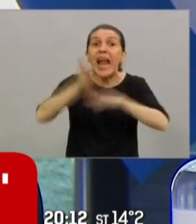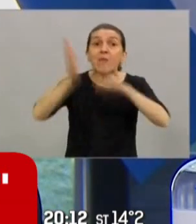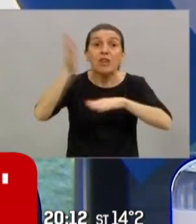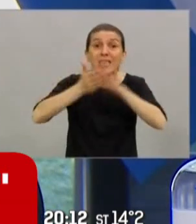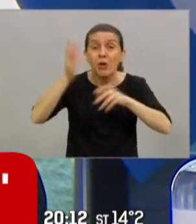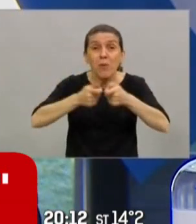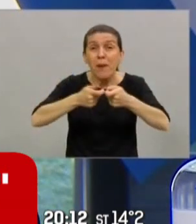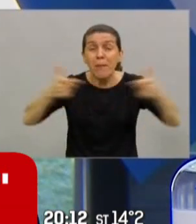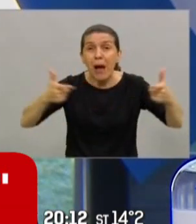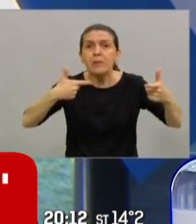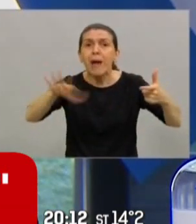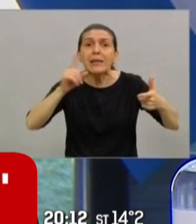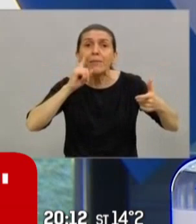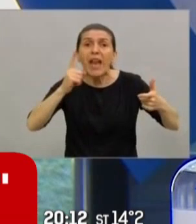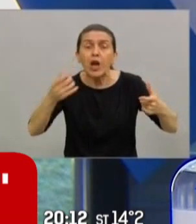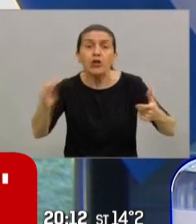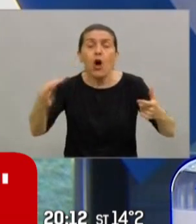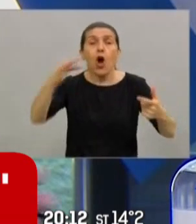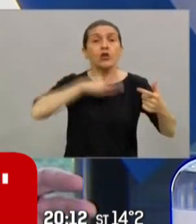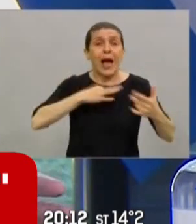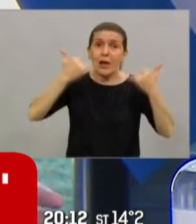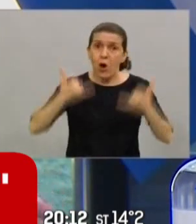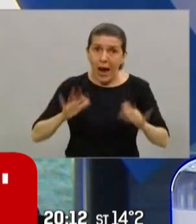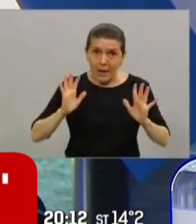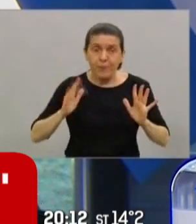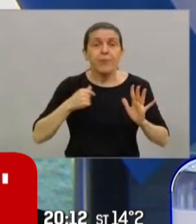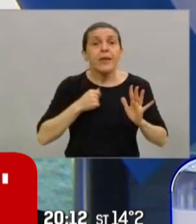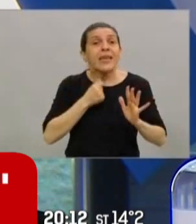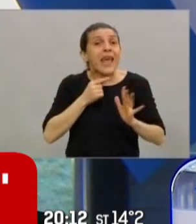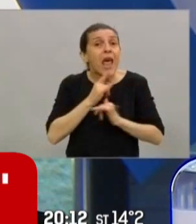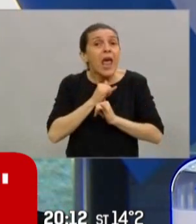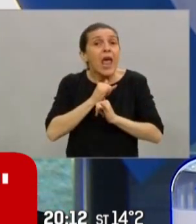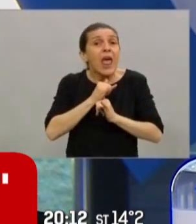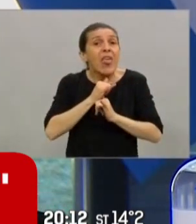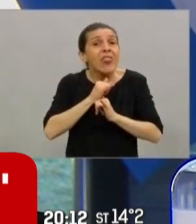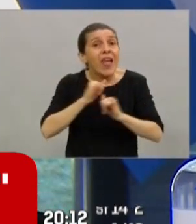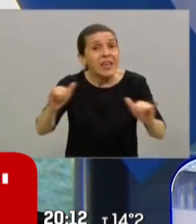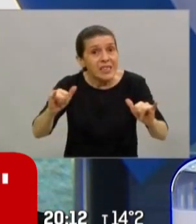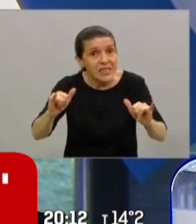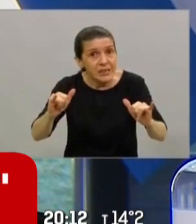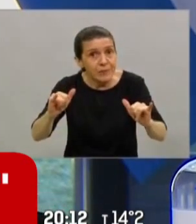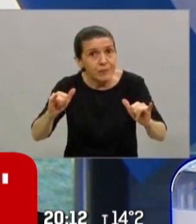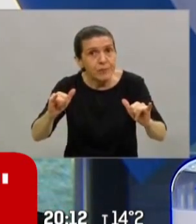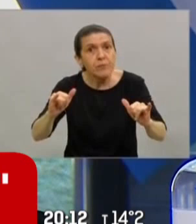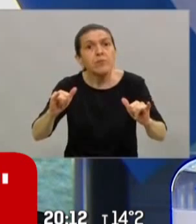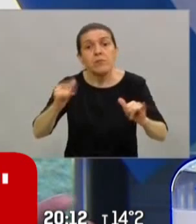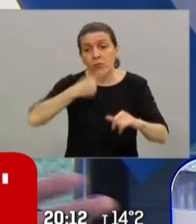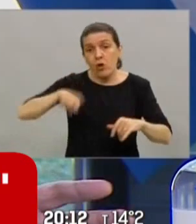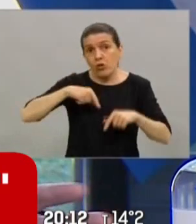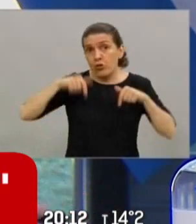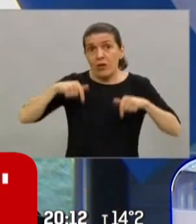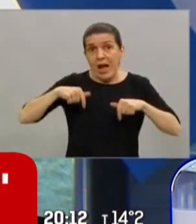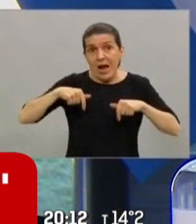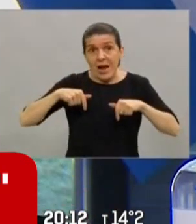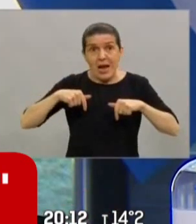riesgos corremos. Quiero decirles que los que estamos aquí